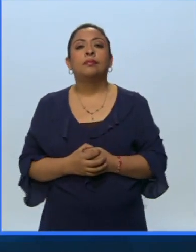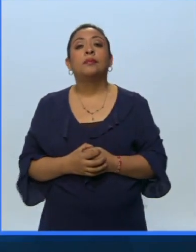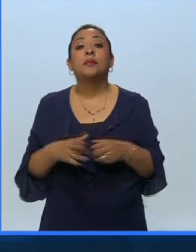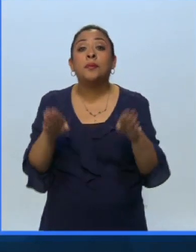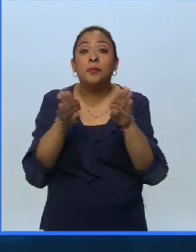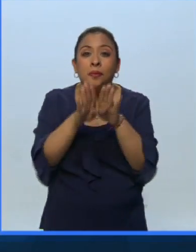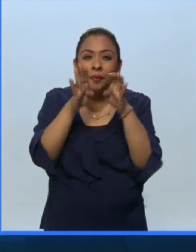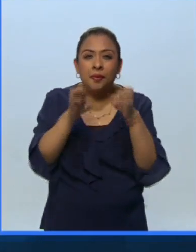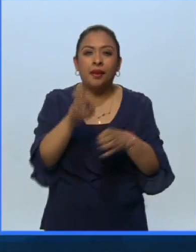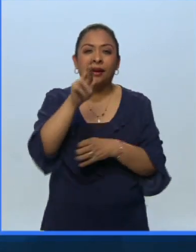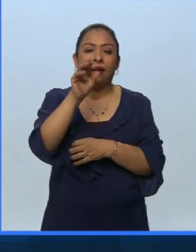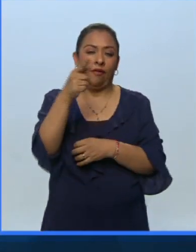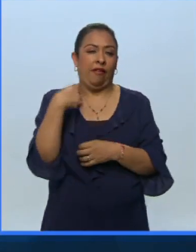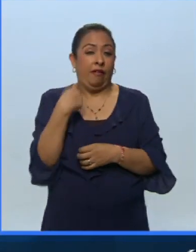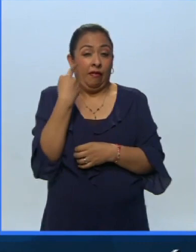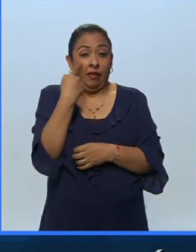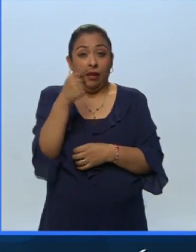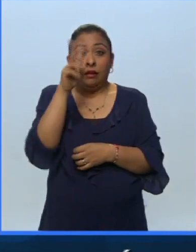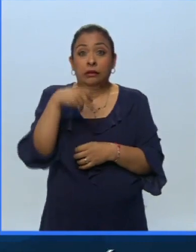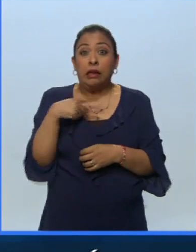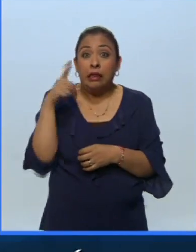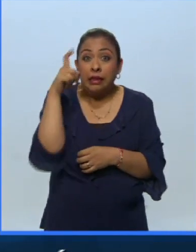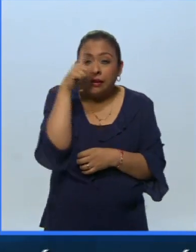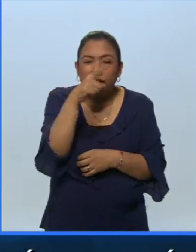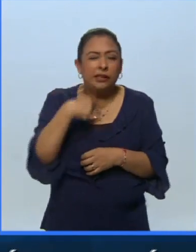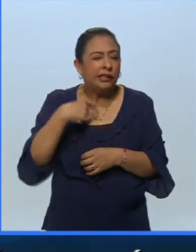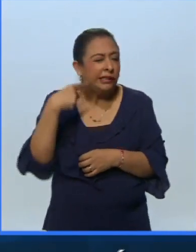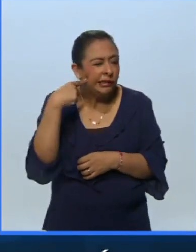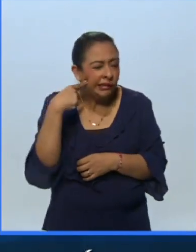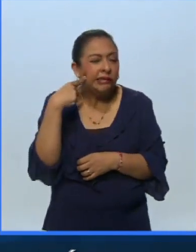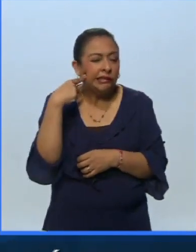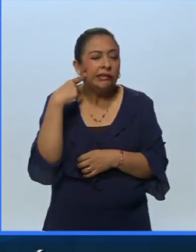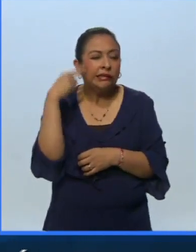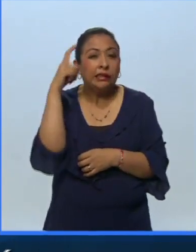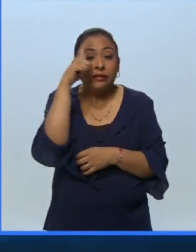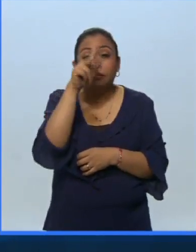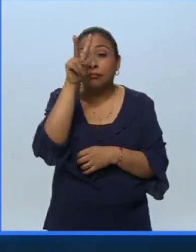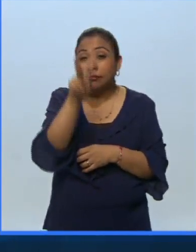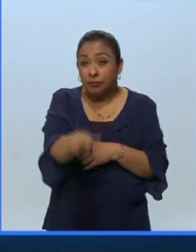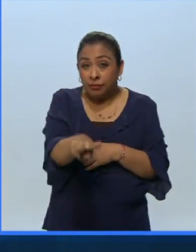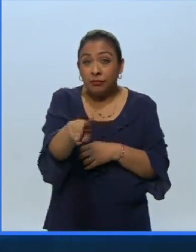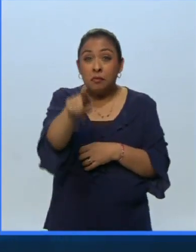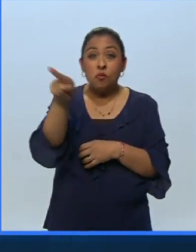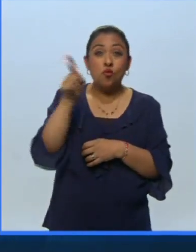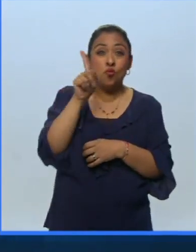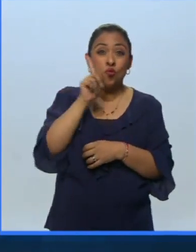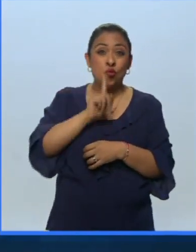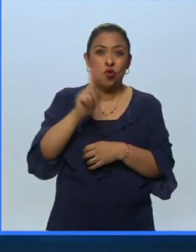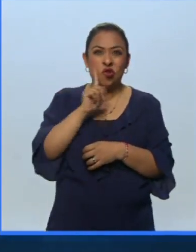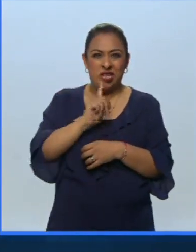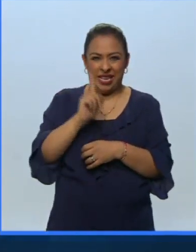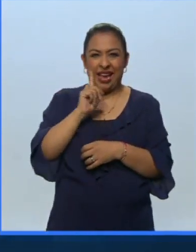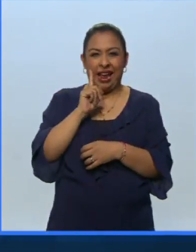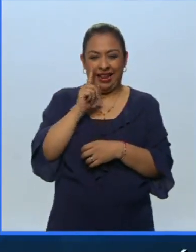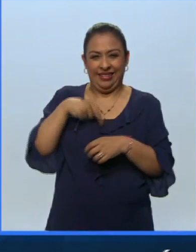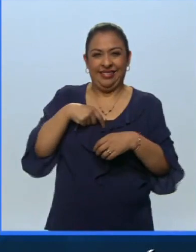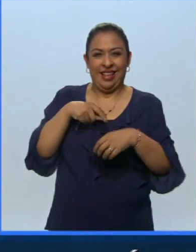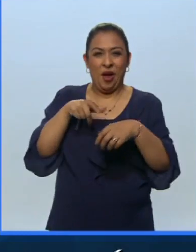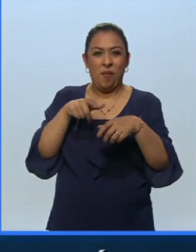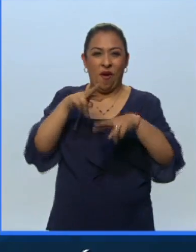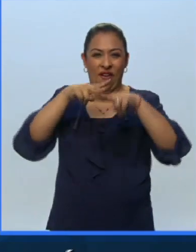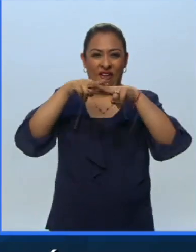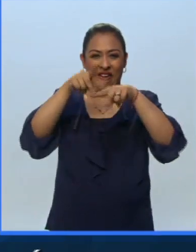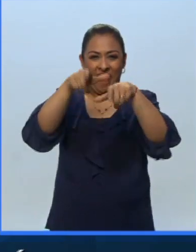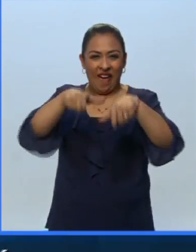¿Cómo estás, Rafa? Pues fíjate que con dificultades para escucharte, porque la verdad es que las fans, ya sabes que en la alfombra roja,